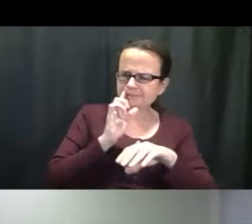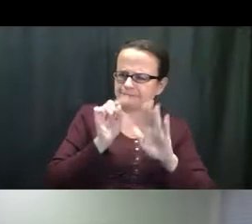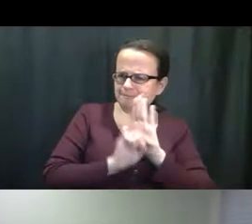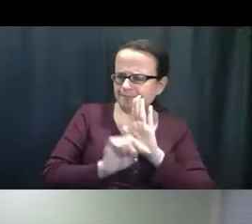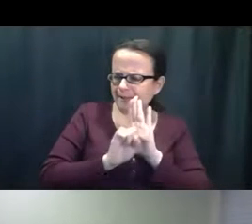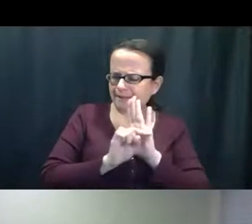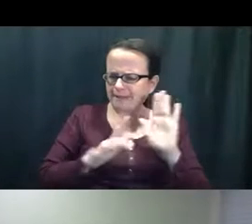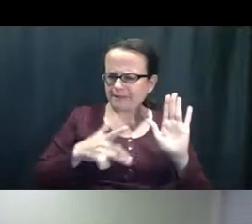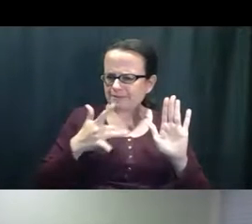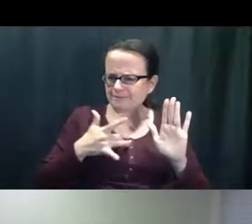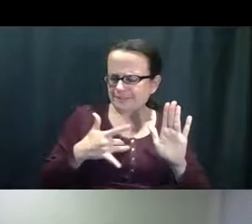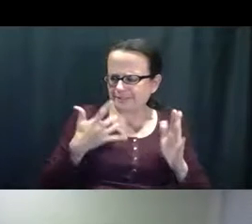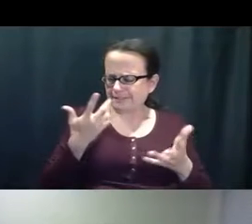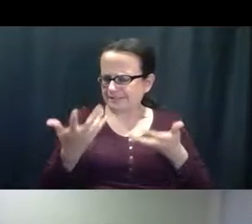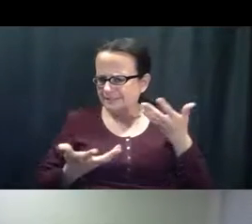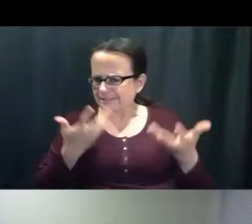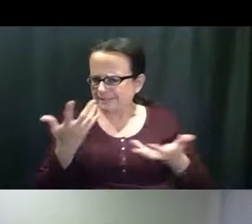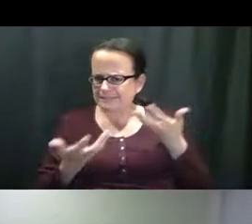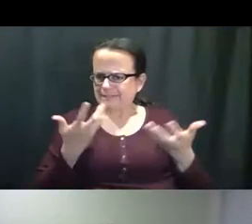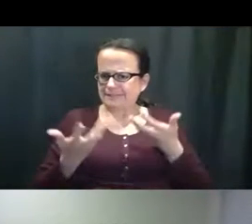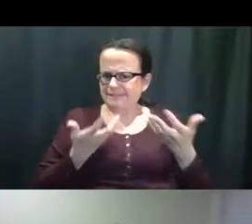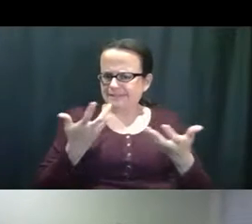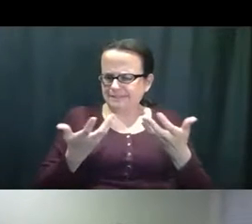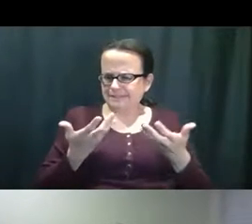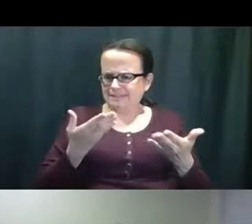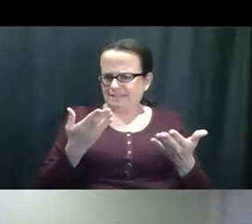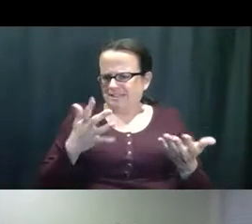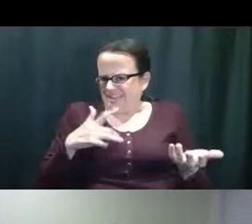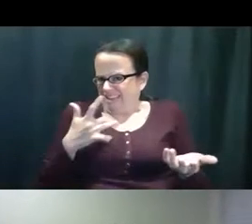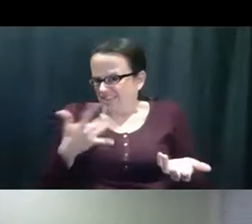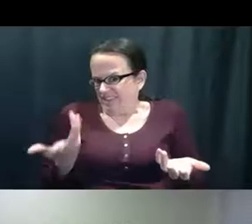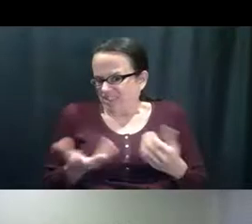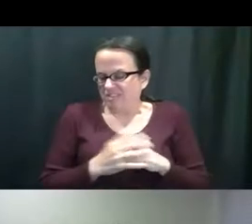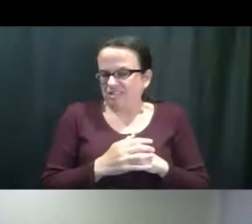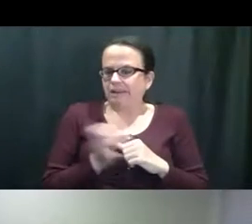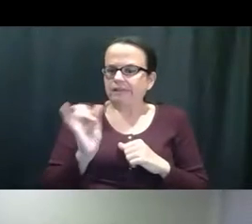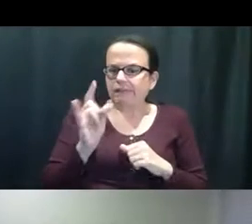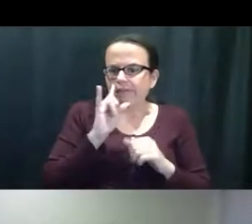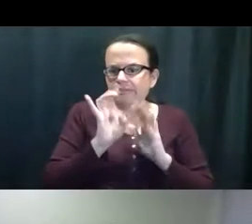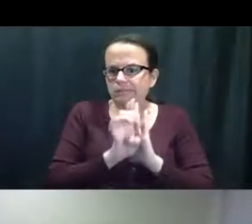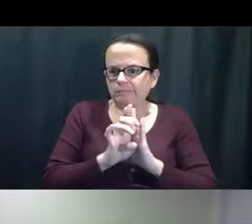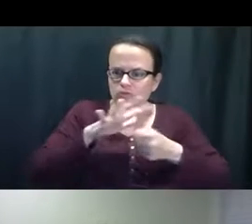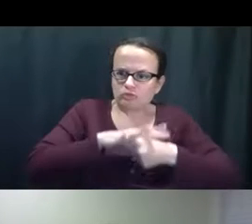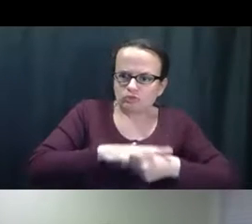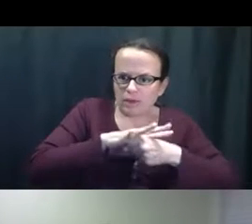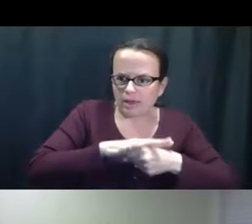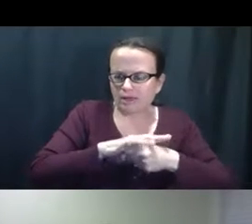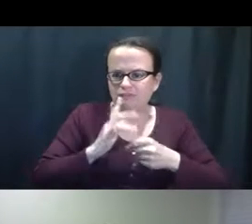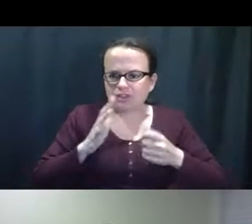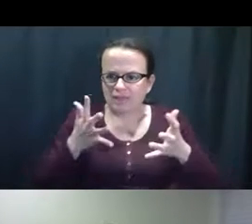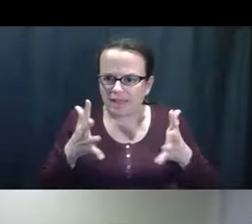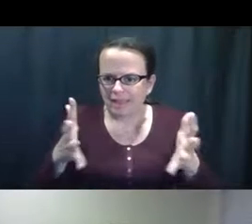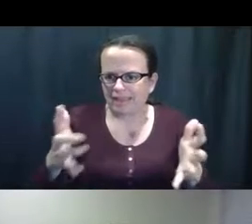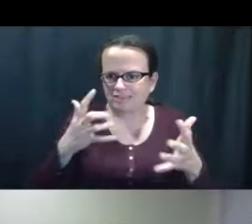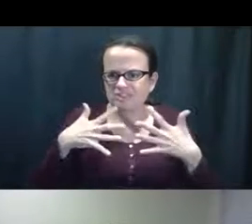ellos encuentran que la cosa que negativa que ellos se